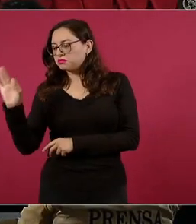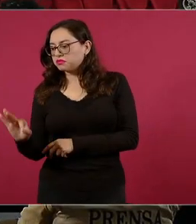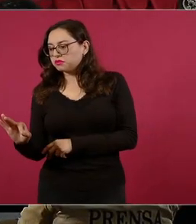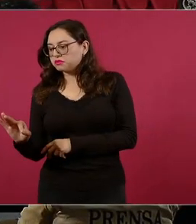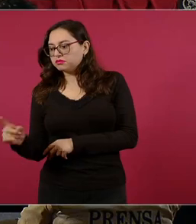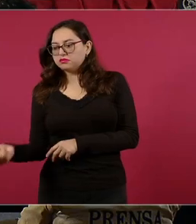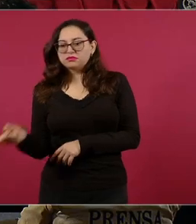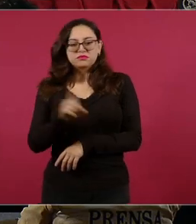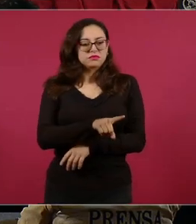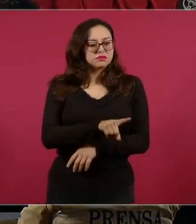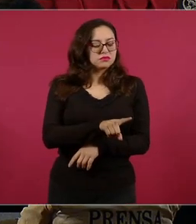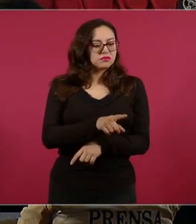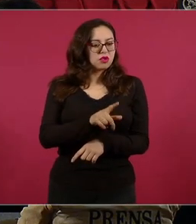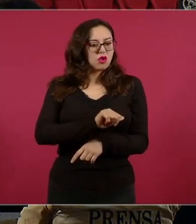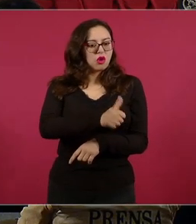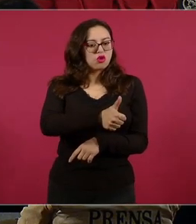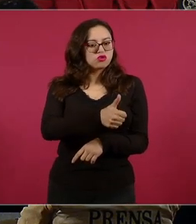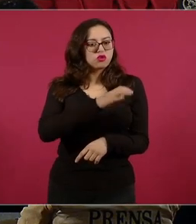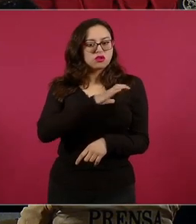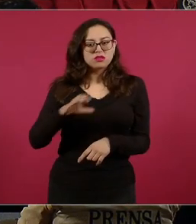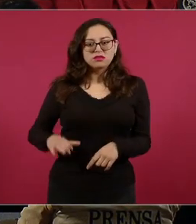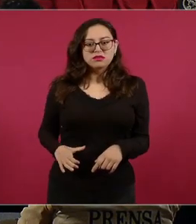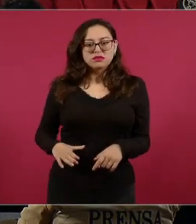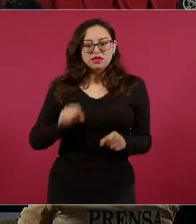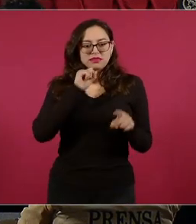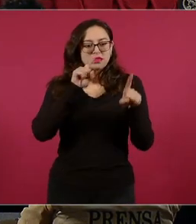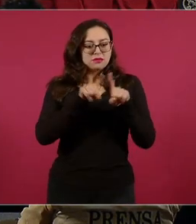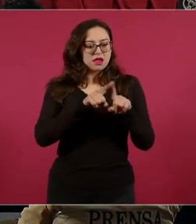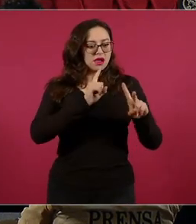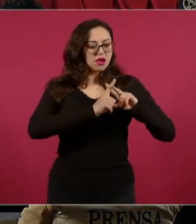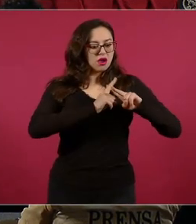80 por ciento, pero así, en un cuadro,